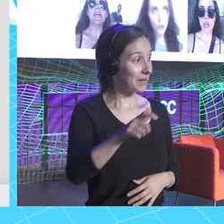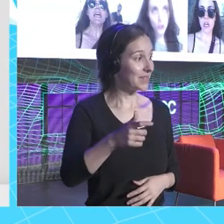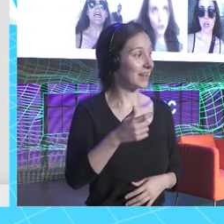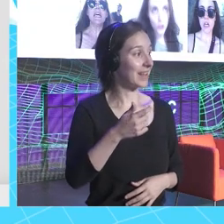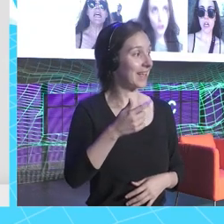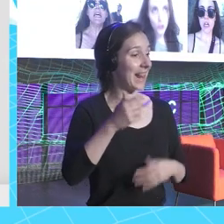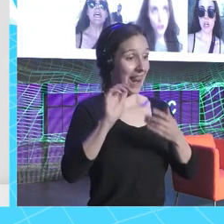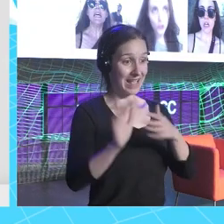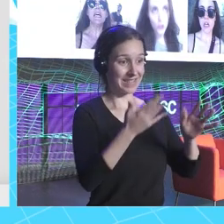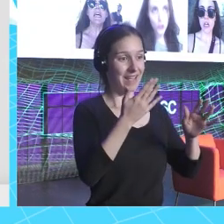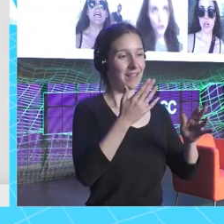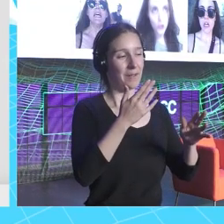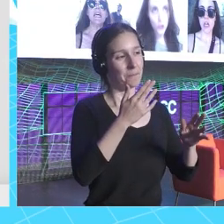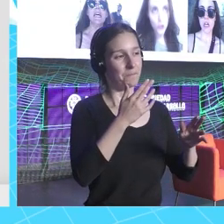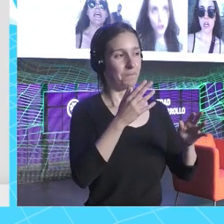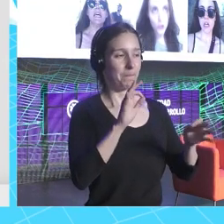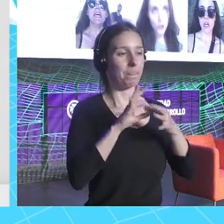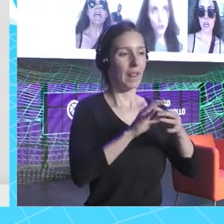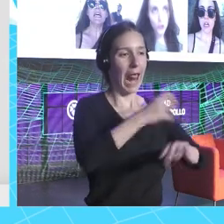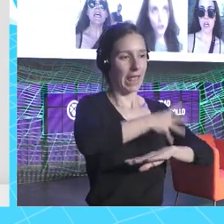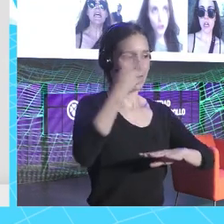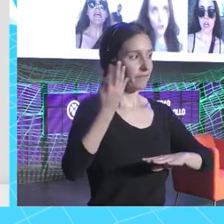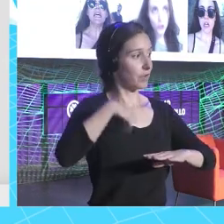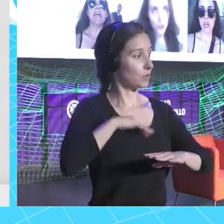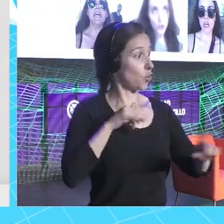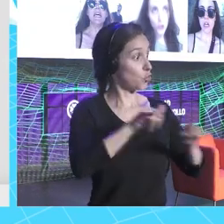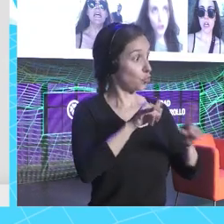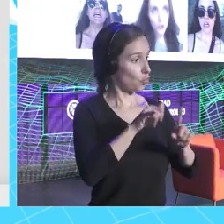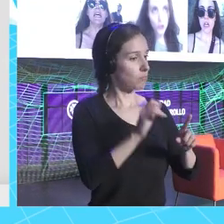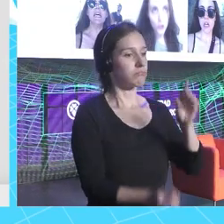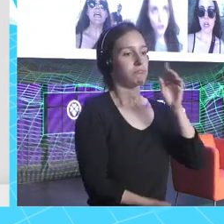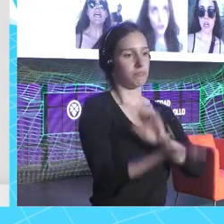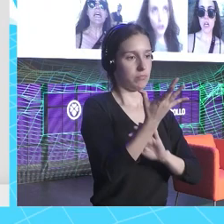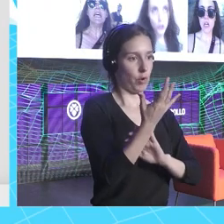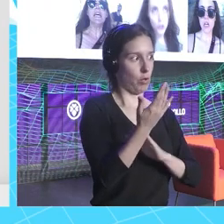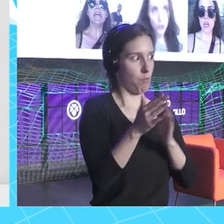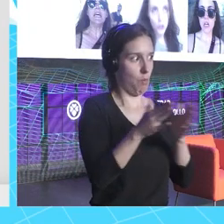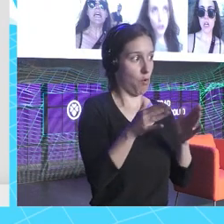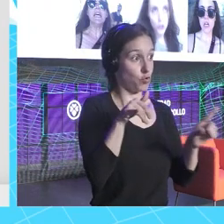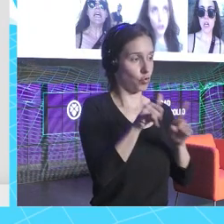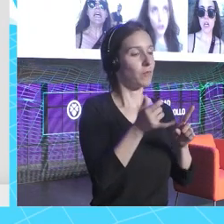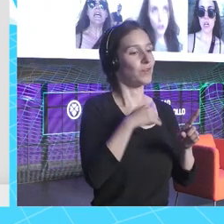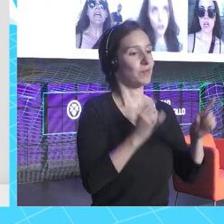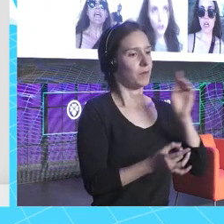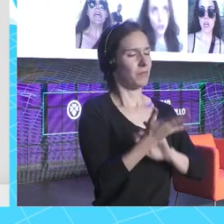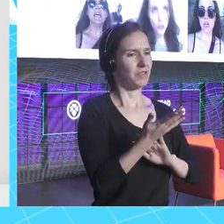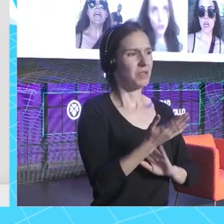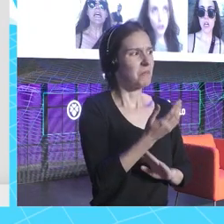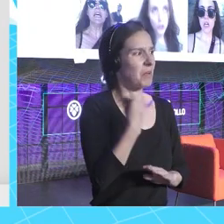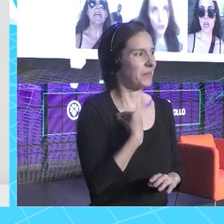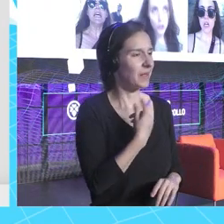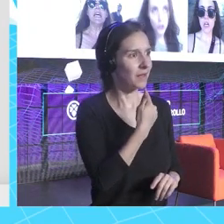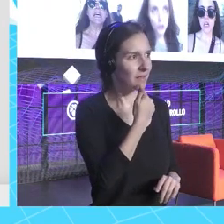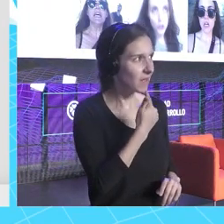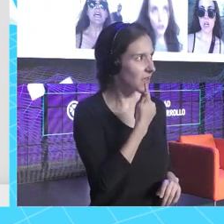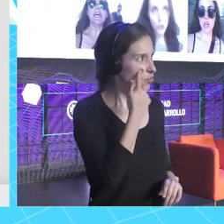la serie, porque era una serie de temática LGTB, que la hicimos en YouTube cuando nació YouTube. Que tú dices, ¿por qué con 14 años te pones a